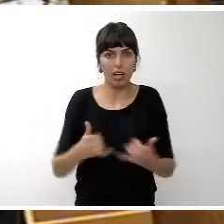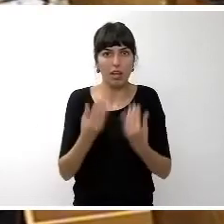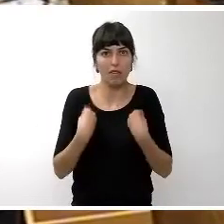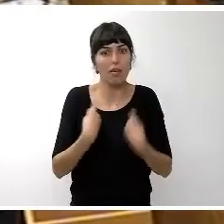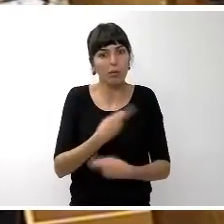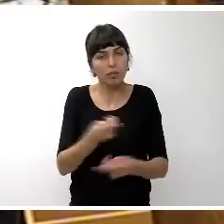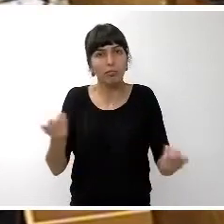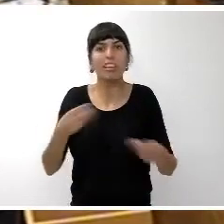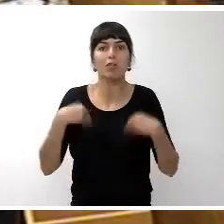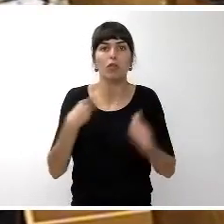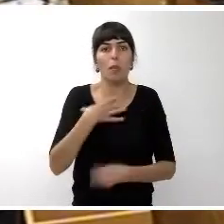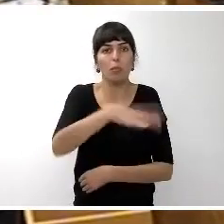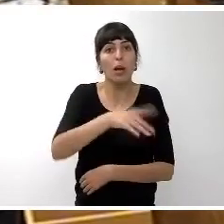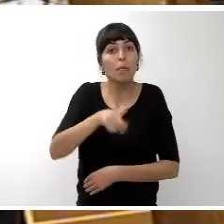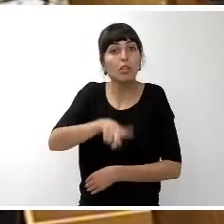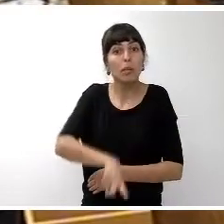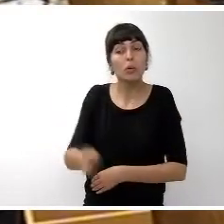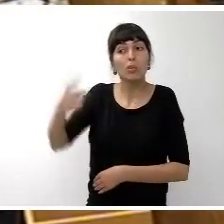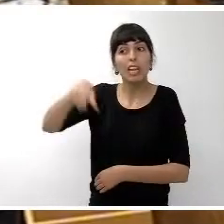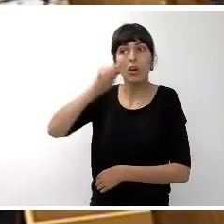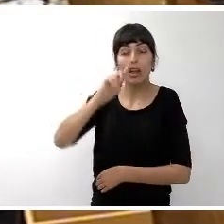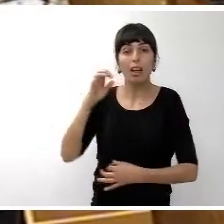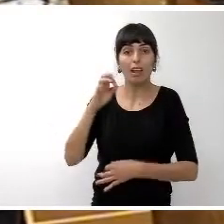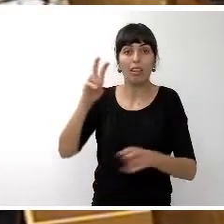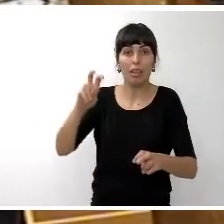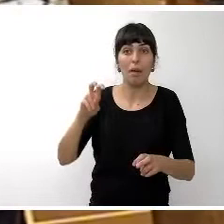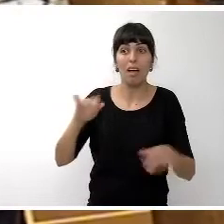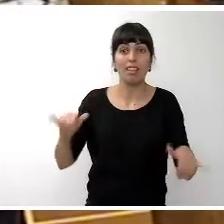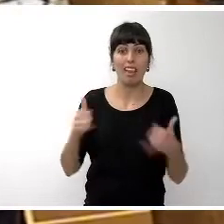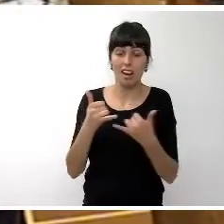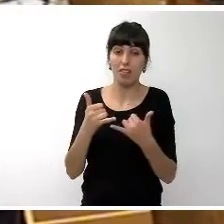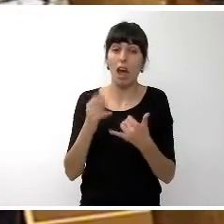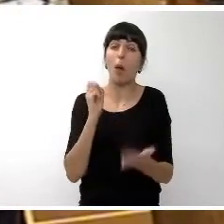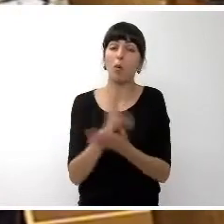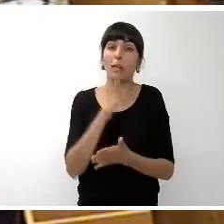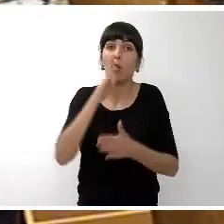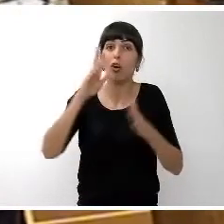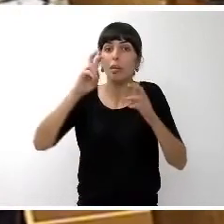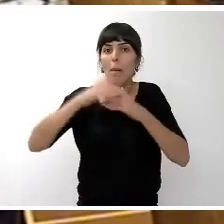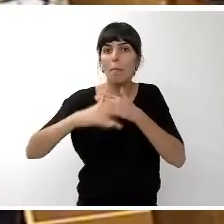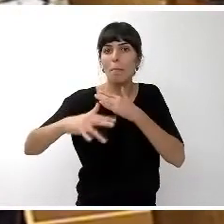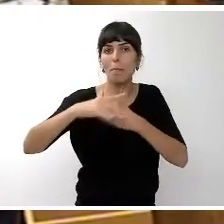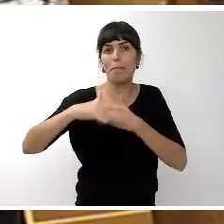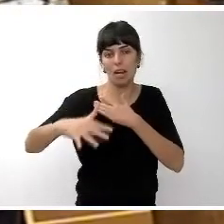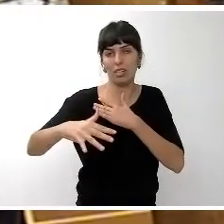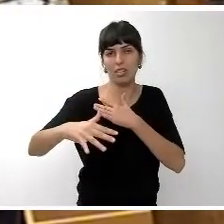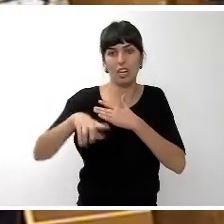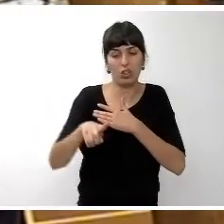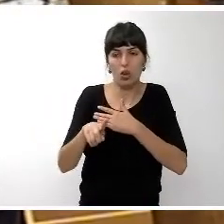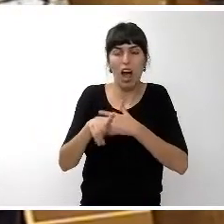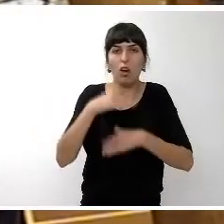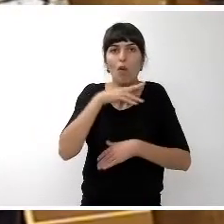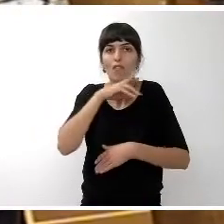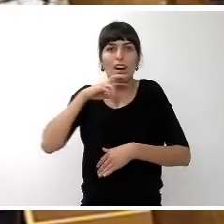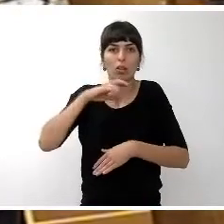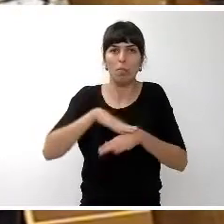además también tiene que recordar la apuesta por Tenerife y el mar y lo que eso significa para muchos, muchos, miles de tinerfeños y